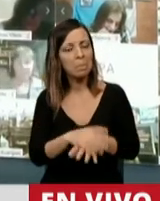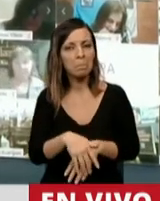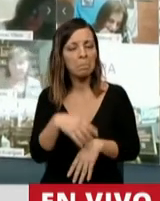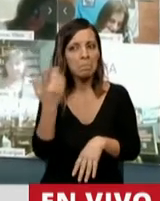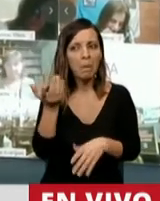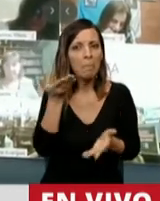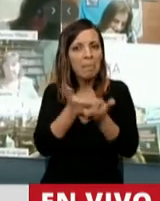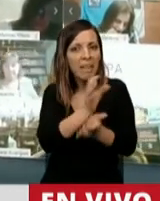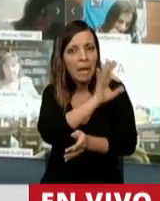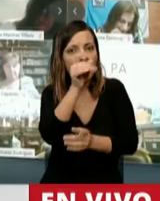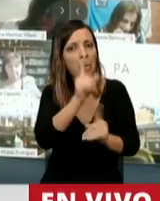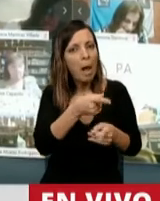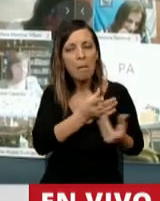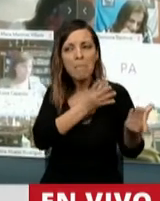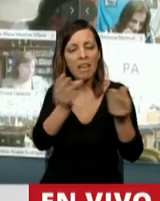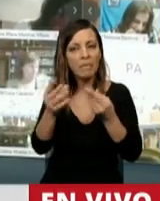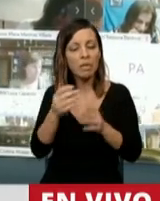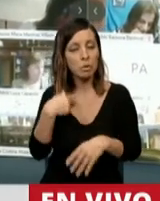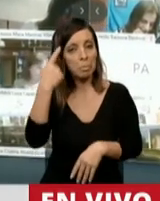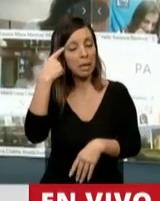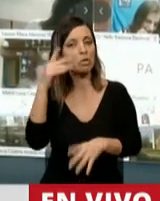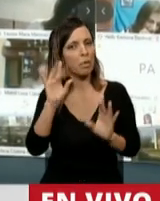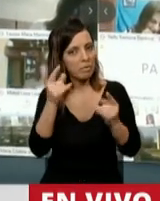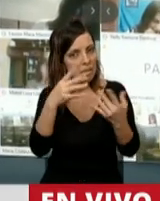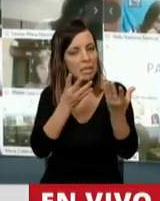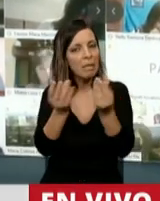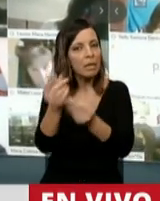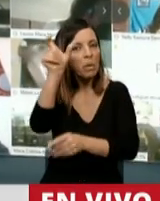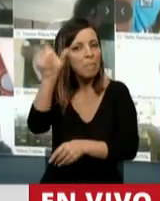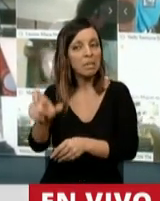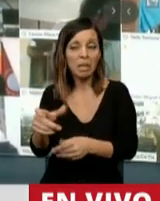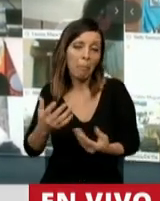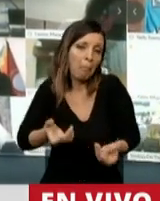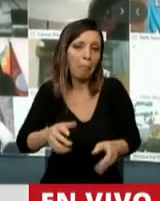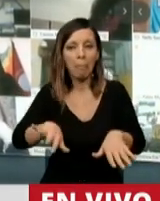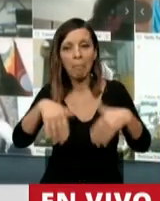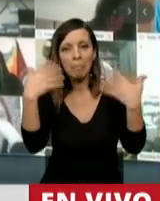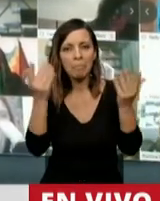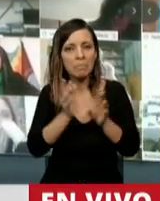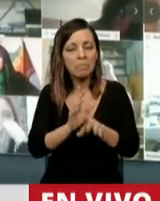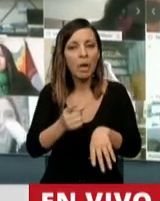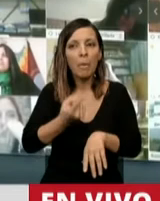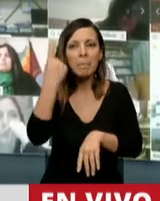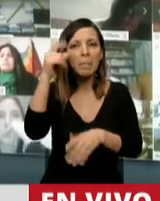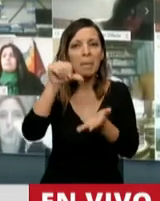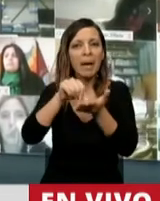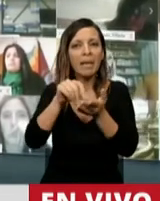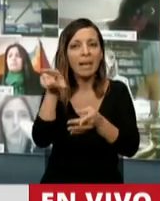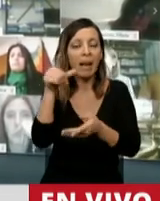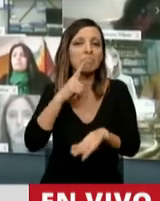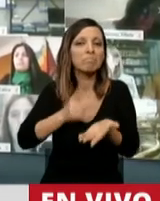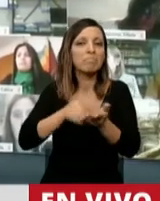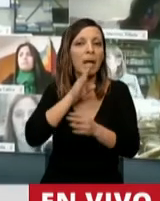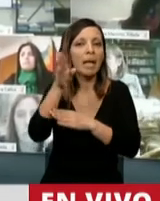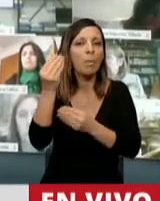tanto. Debe ser difícil defender a una persona que livianamente los primeros países que elige para ir son justamente